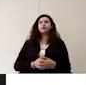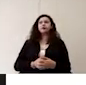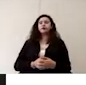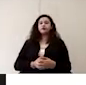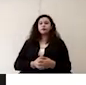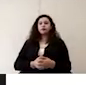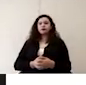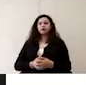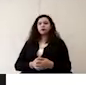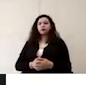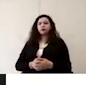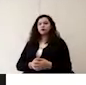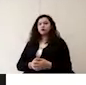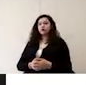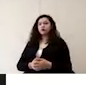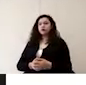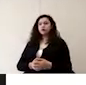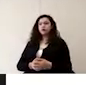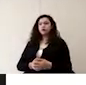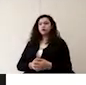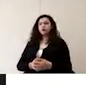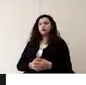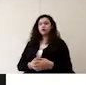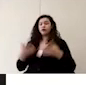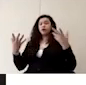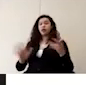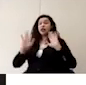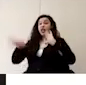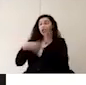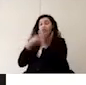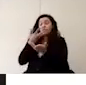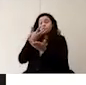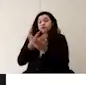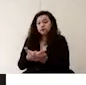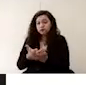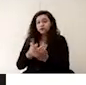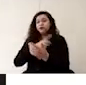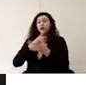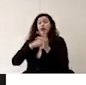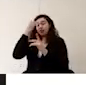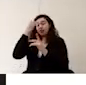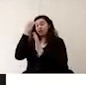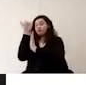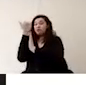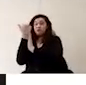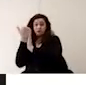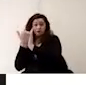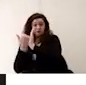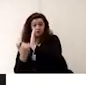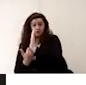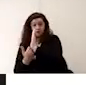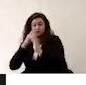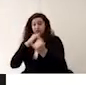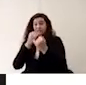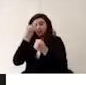en cuanto a los recesos se se minimizar los descansos al mismo tiempo